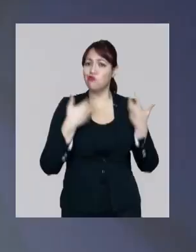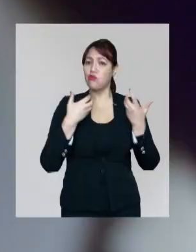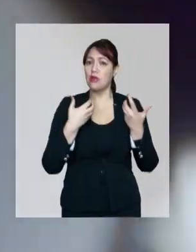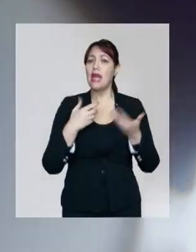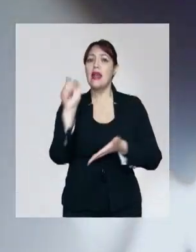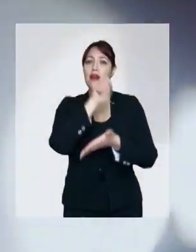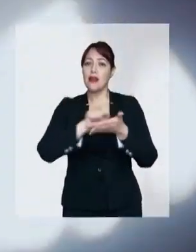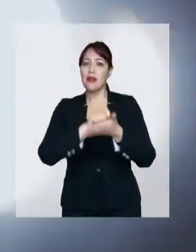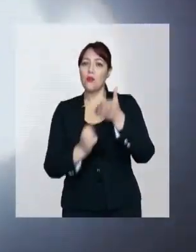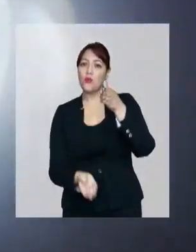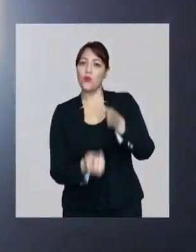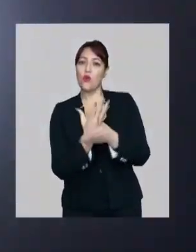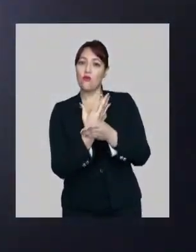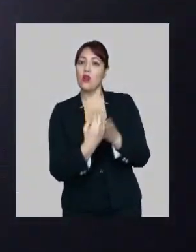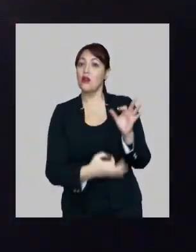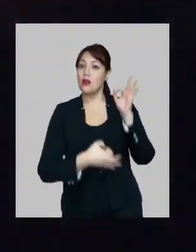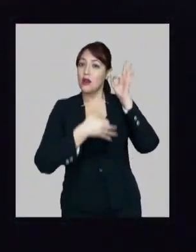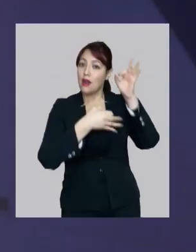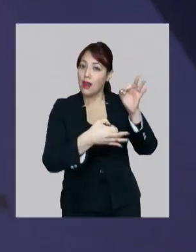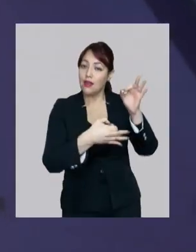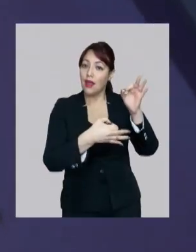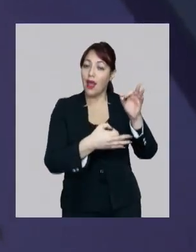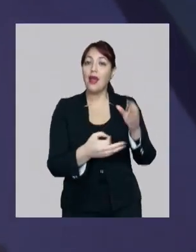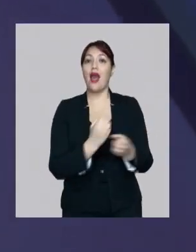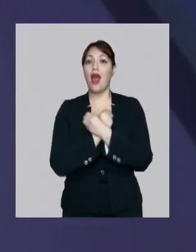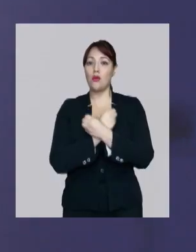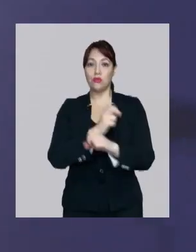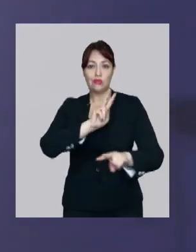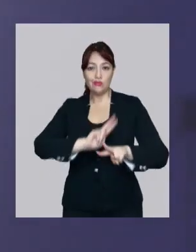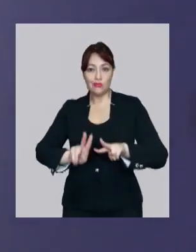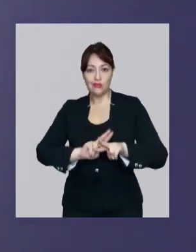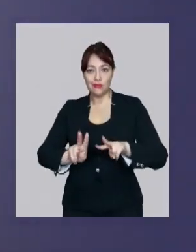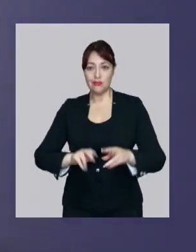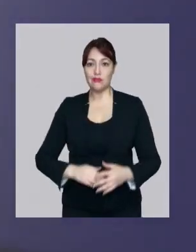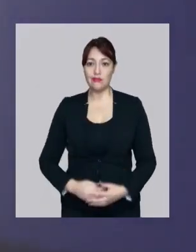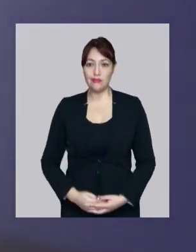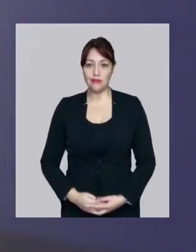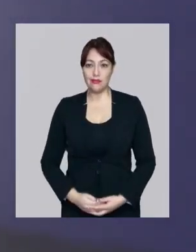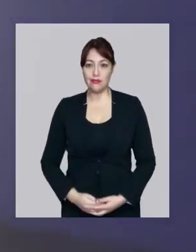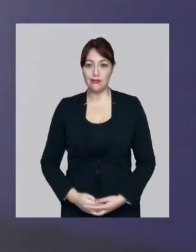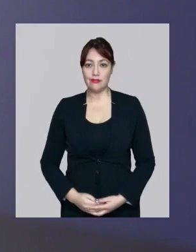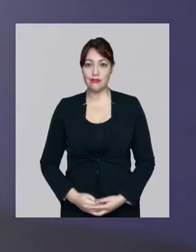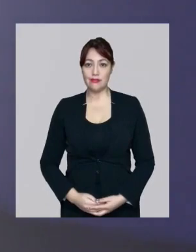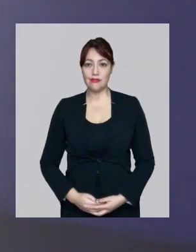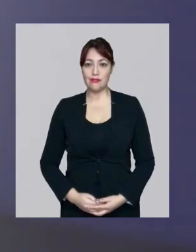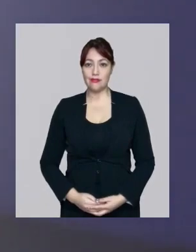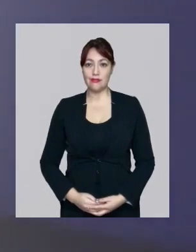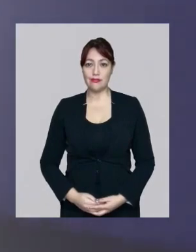Redactemos uno nuevo, un texto que provenga única y exclusivamente del amor.